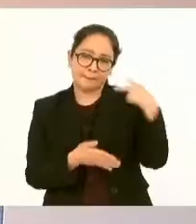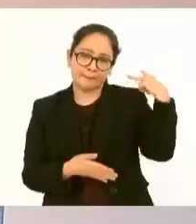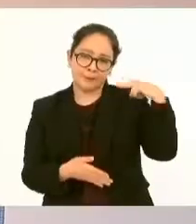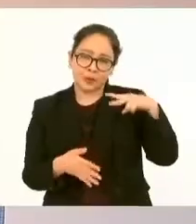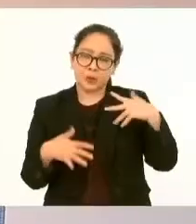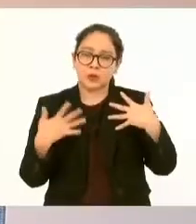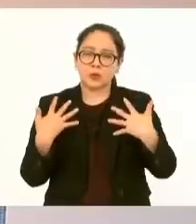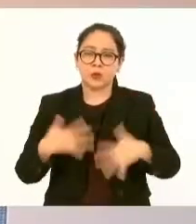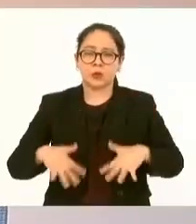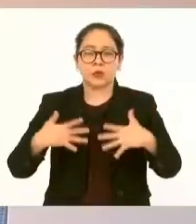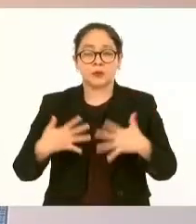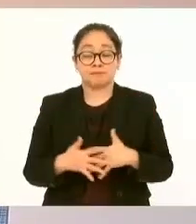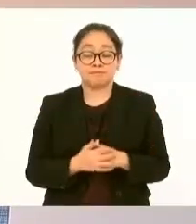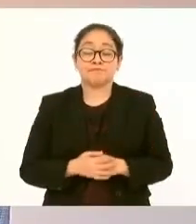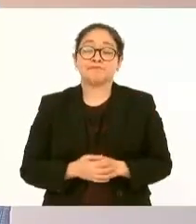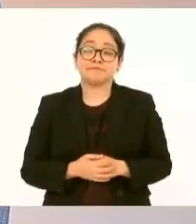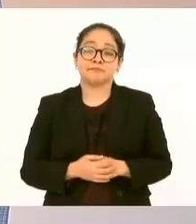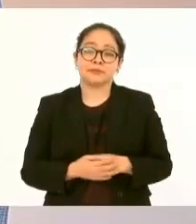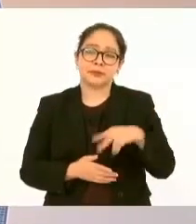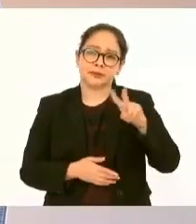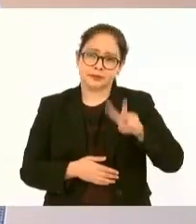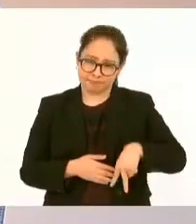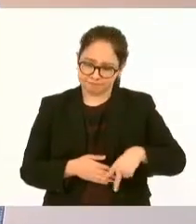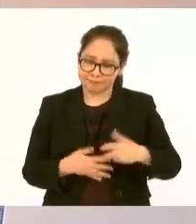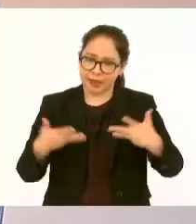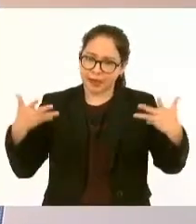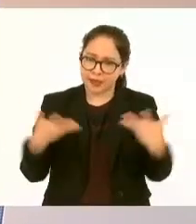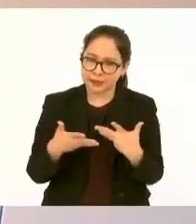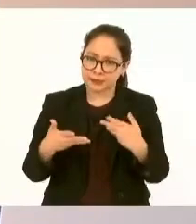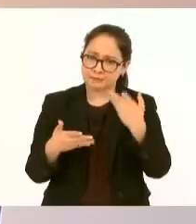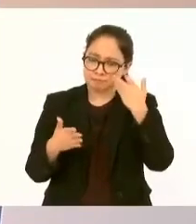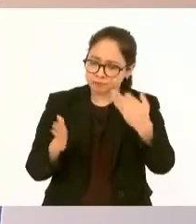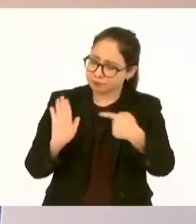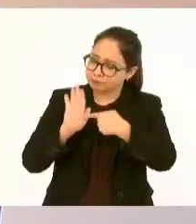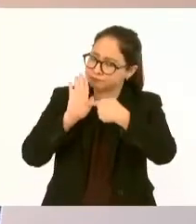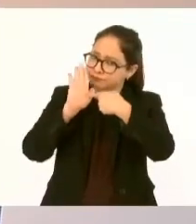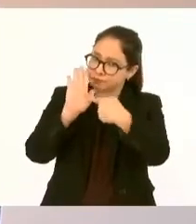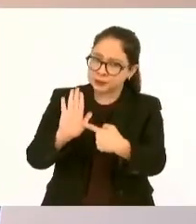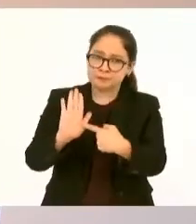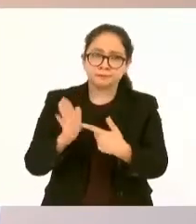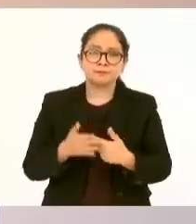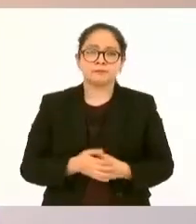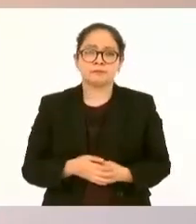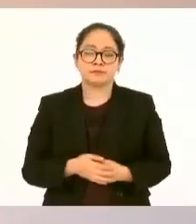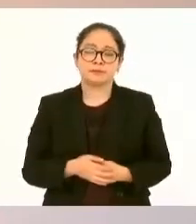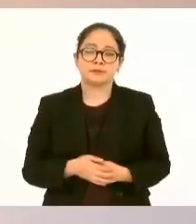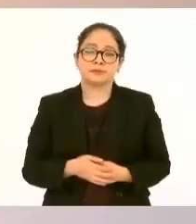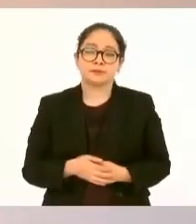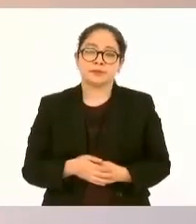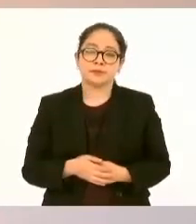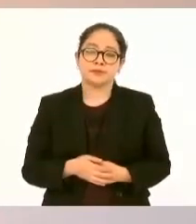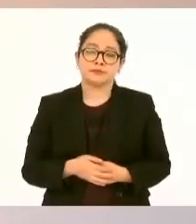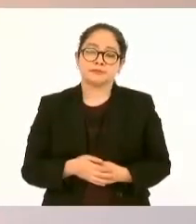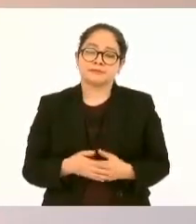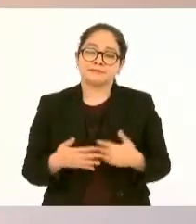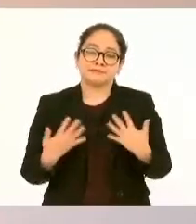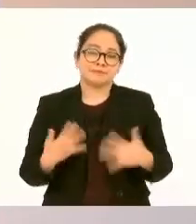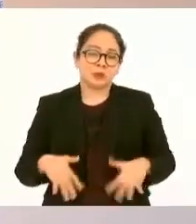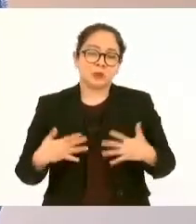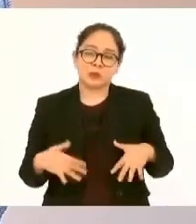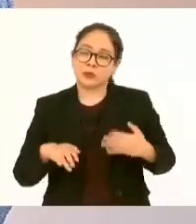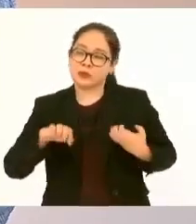constatarse en este estado de Veracruz.